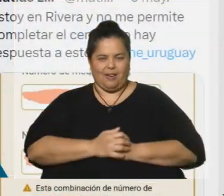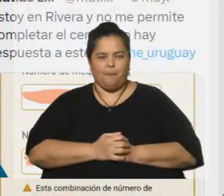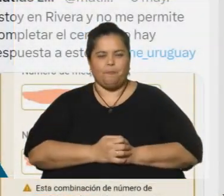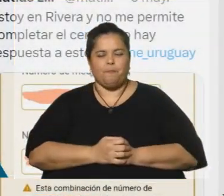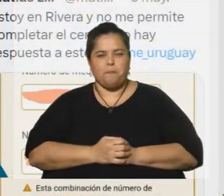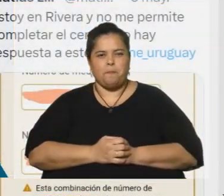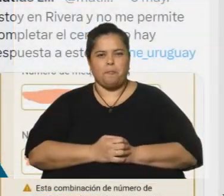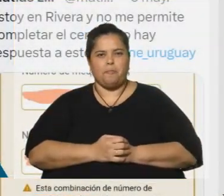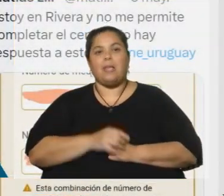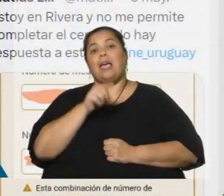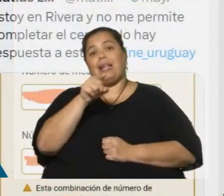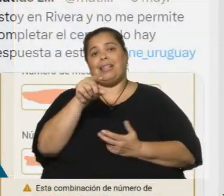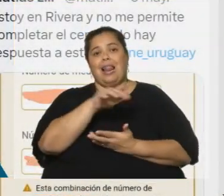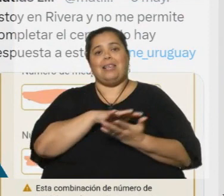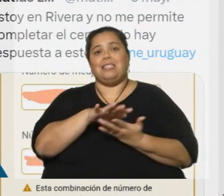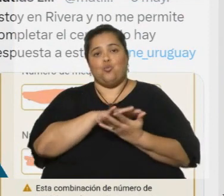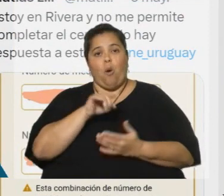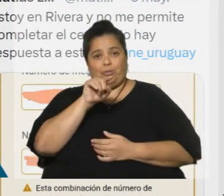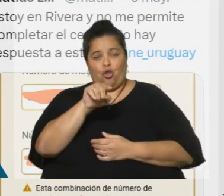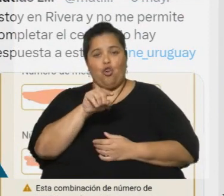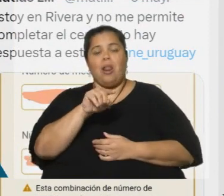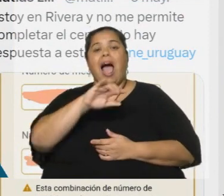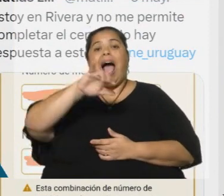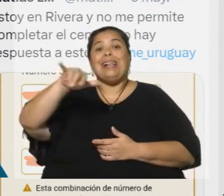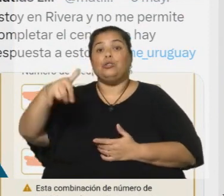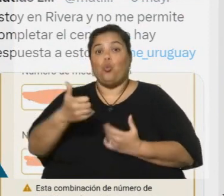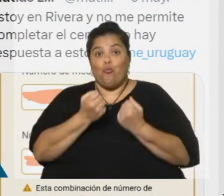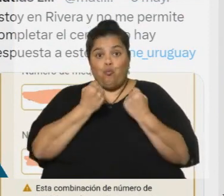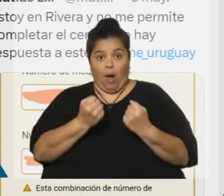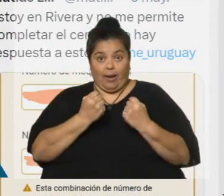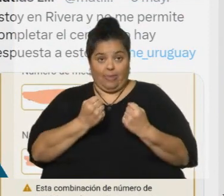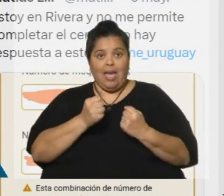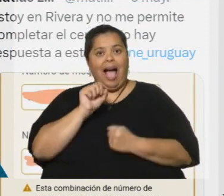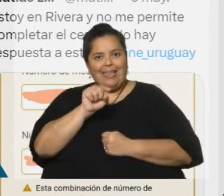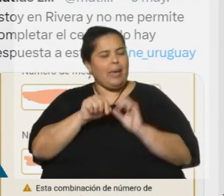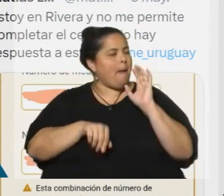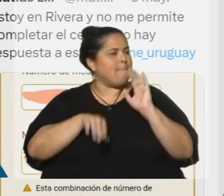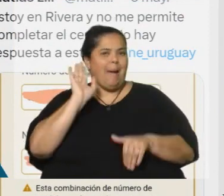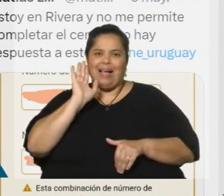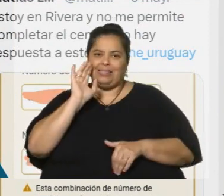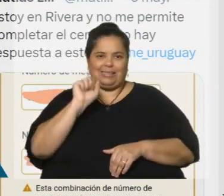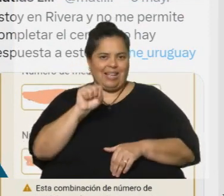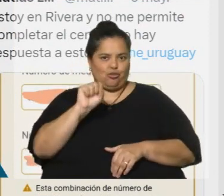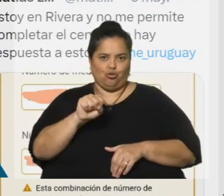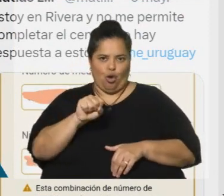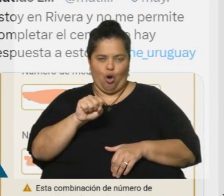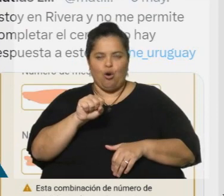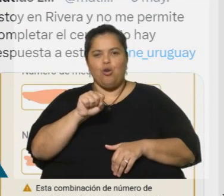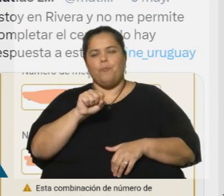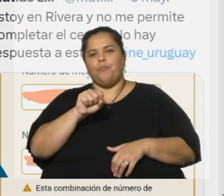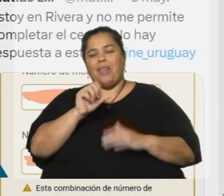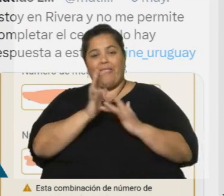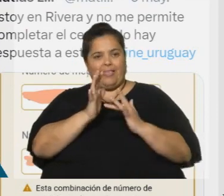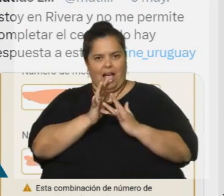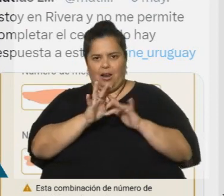Esta es la situación de cómo estamos hoy. El azul más fuerte, digamos, es donde la gente más hizo el censo digital